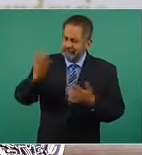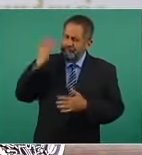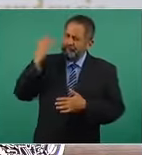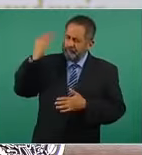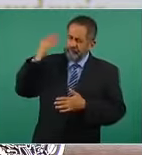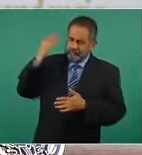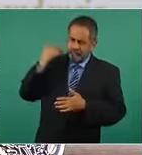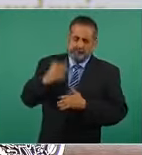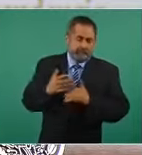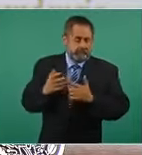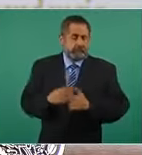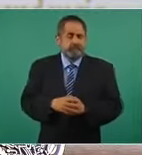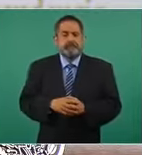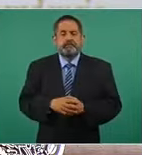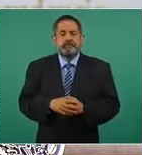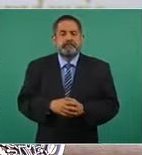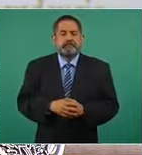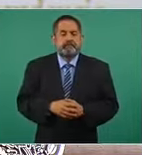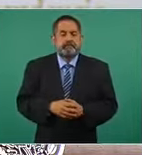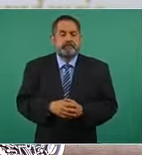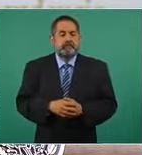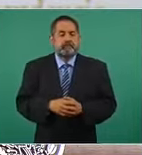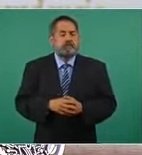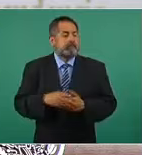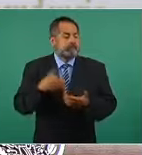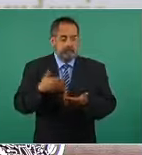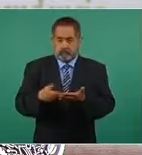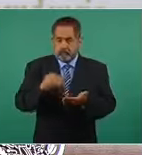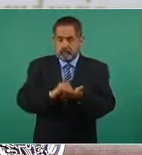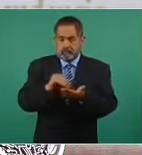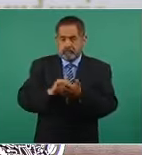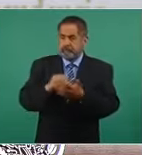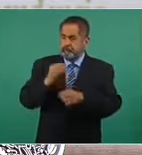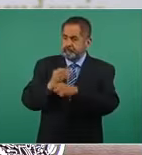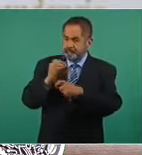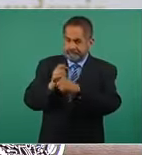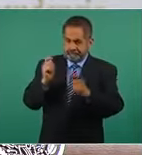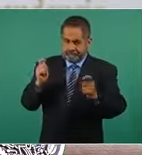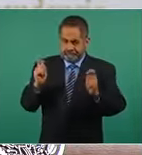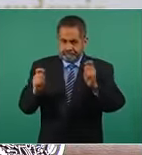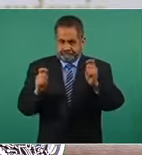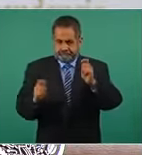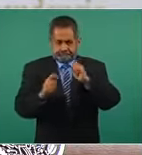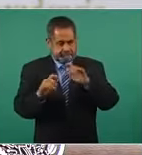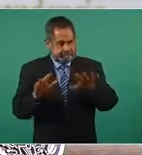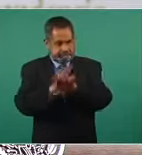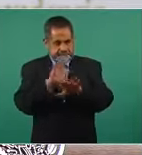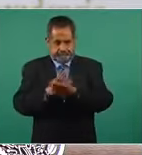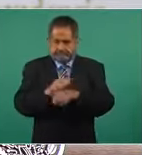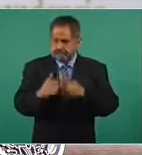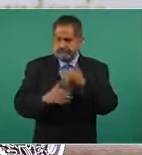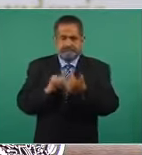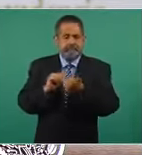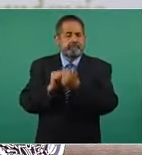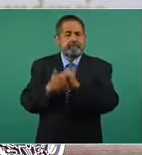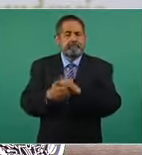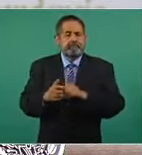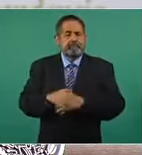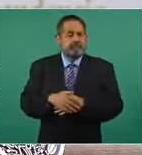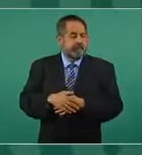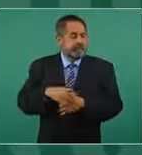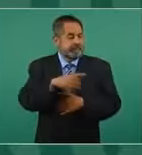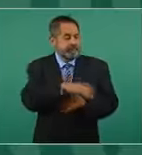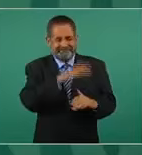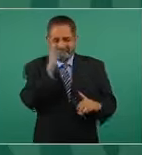Entonces, como estamos en un proceso de transición, en donde lo viejo no acaba de